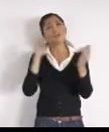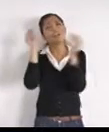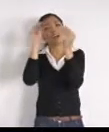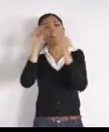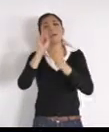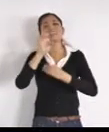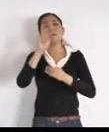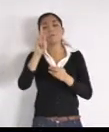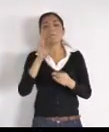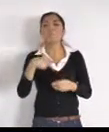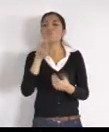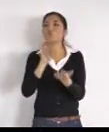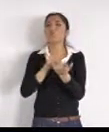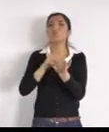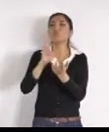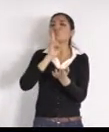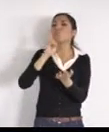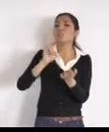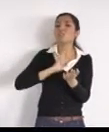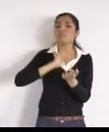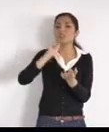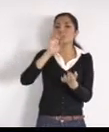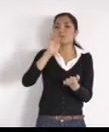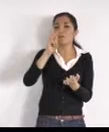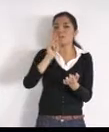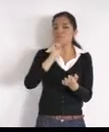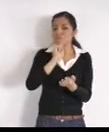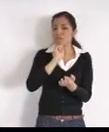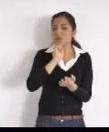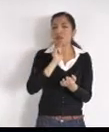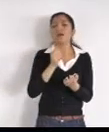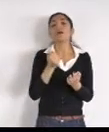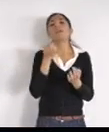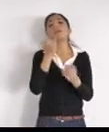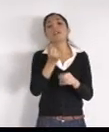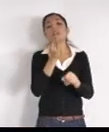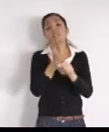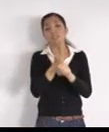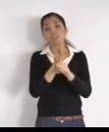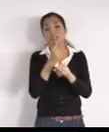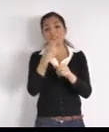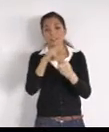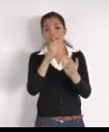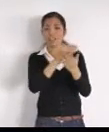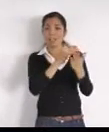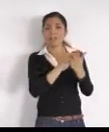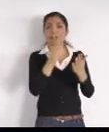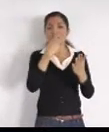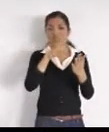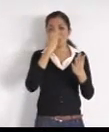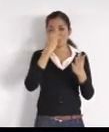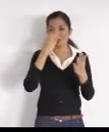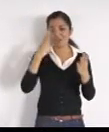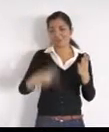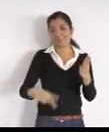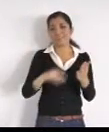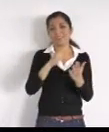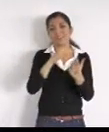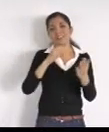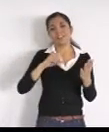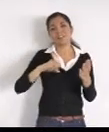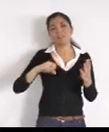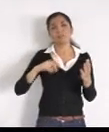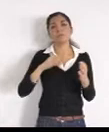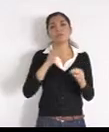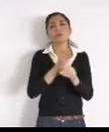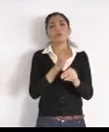la agenda, la Secretaría de Educación, pública, era que ya no habría, escuelas de láminas, sino más bien, la construcción de módulos, no hemos podido